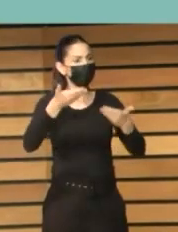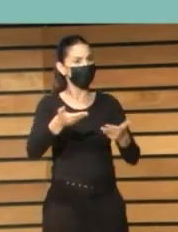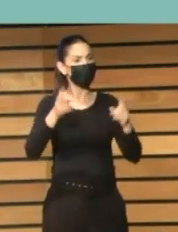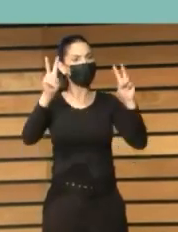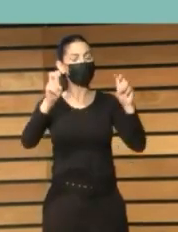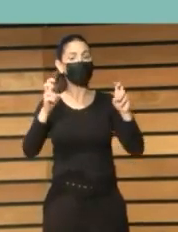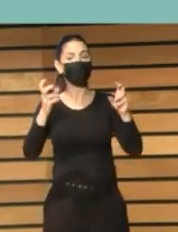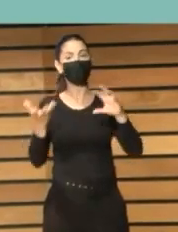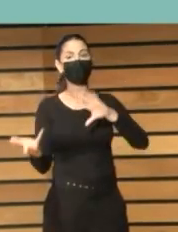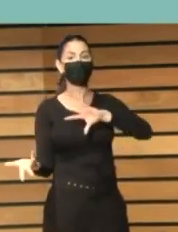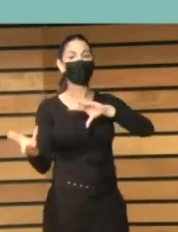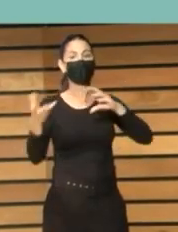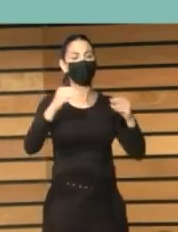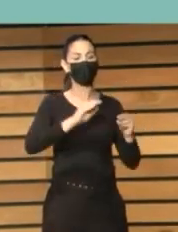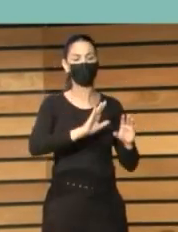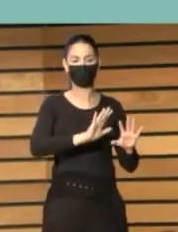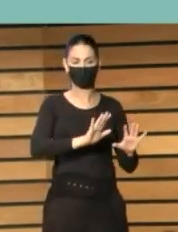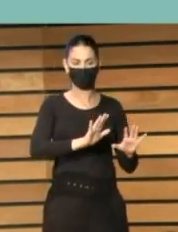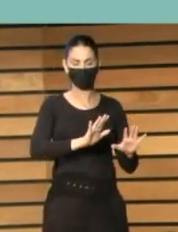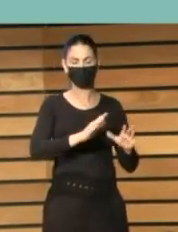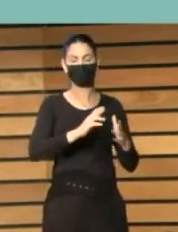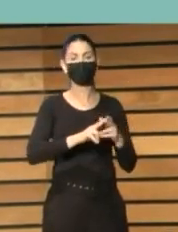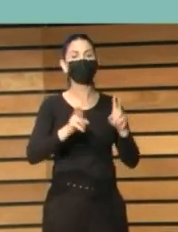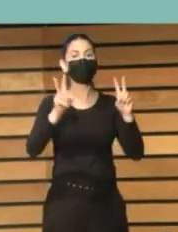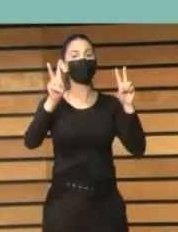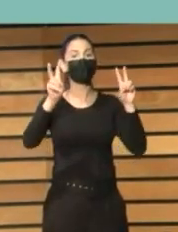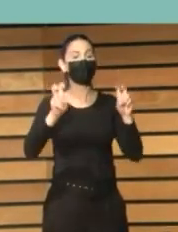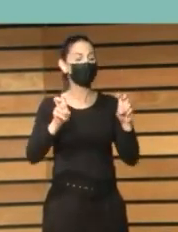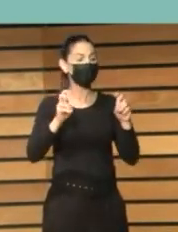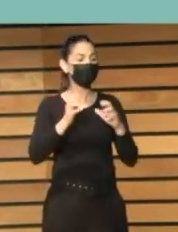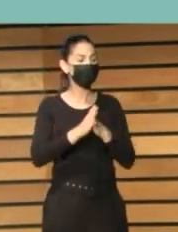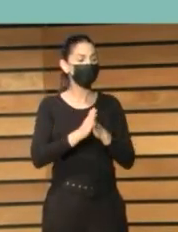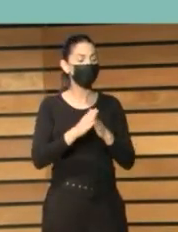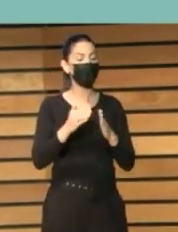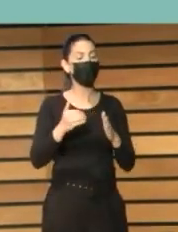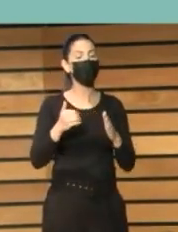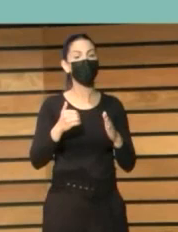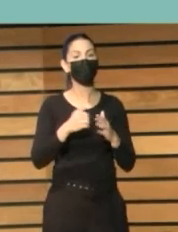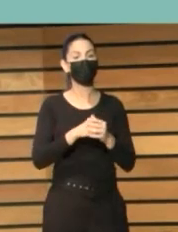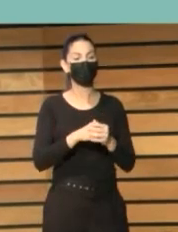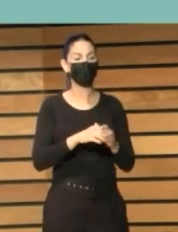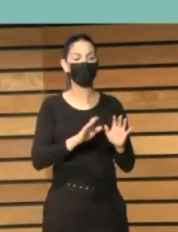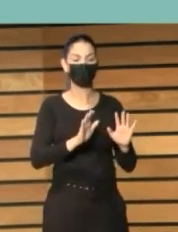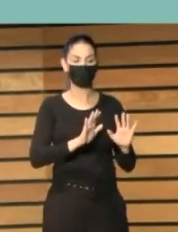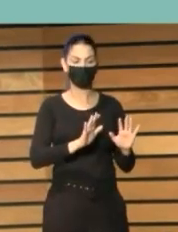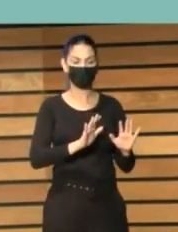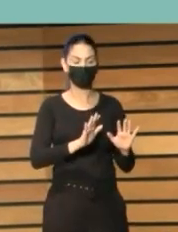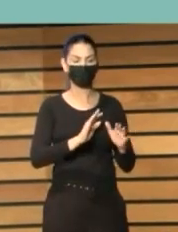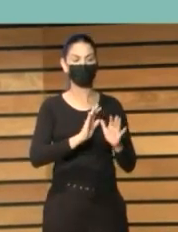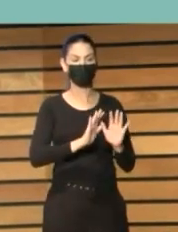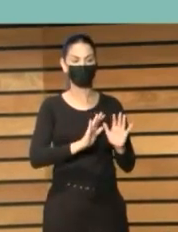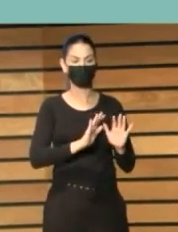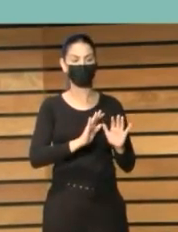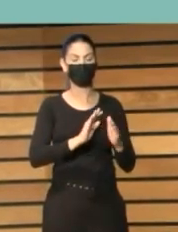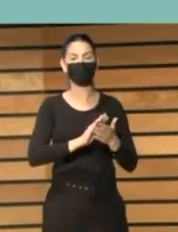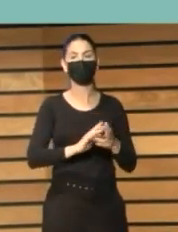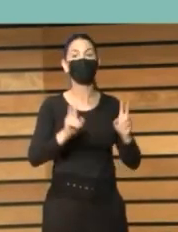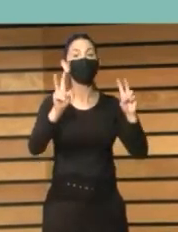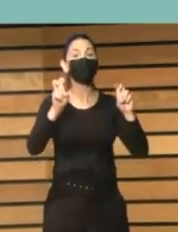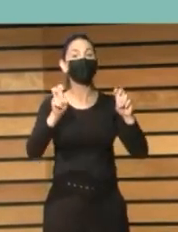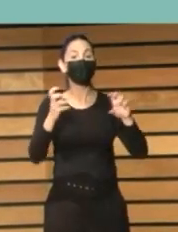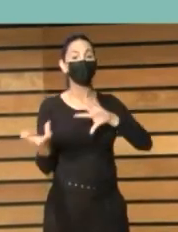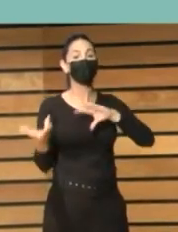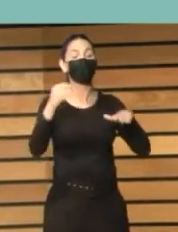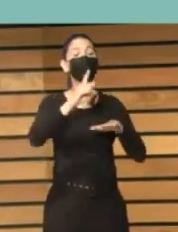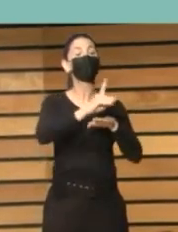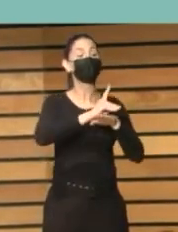aprovechando la oportunidad que el Plan Nacional de Competencias Digitales aporta, integrando con la formación digital estas